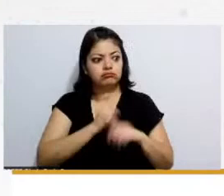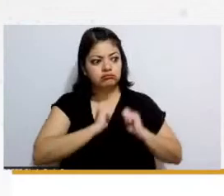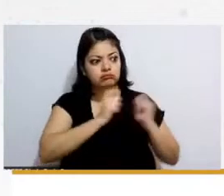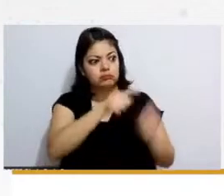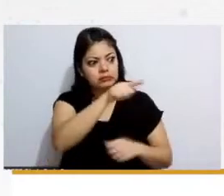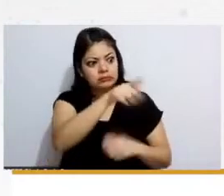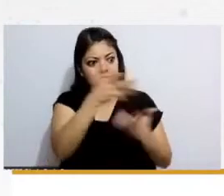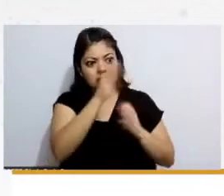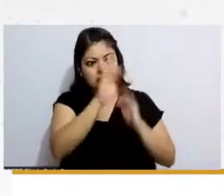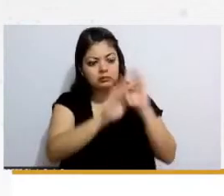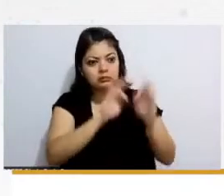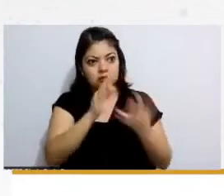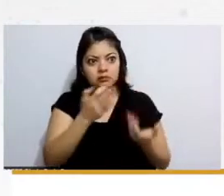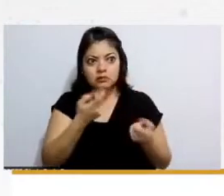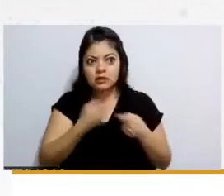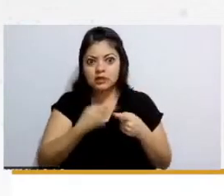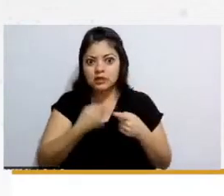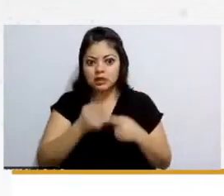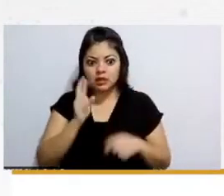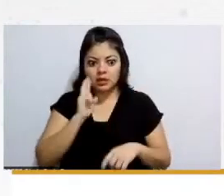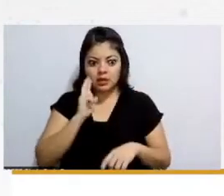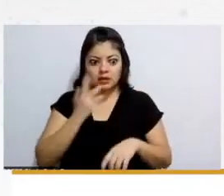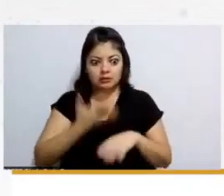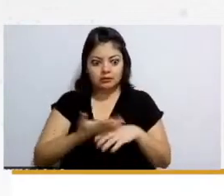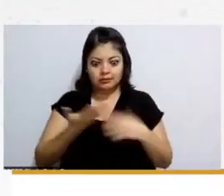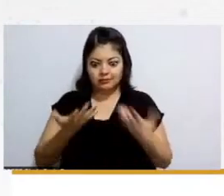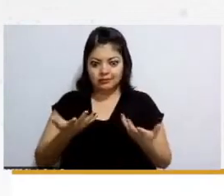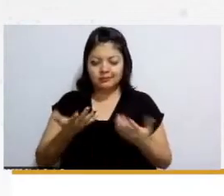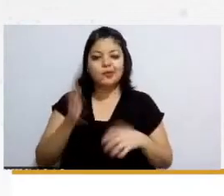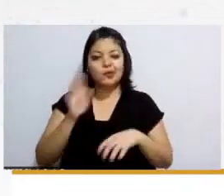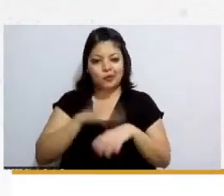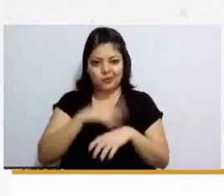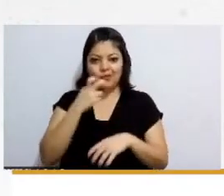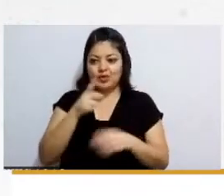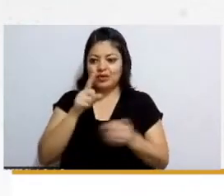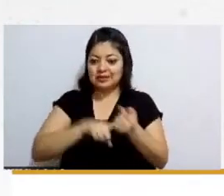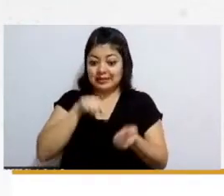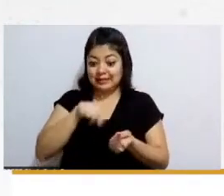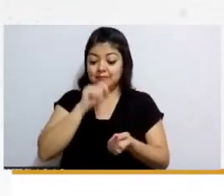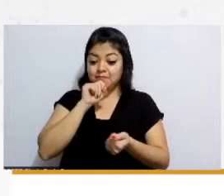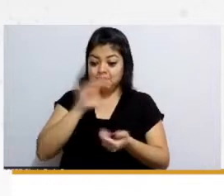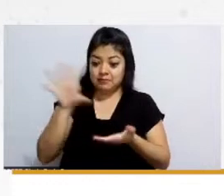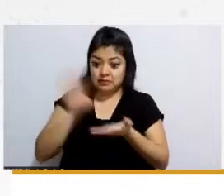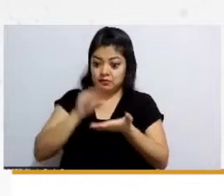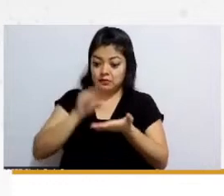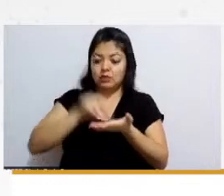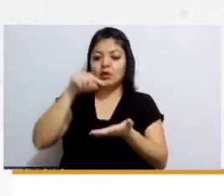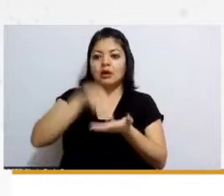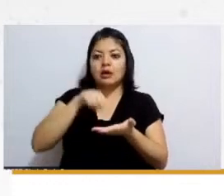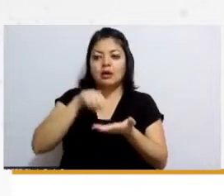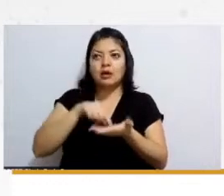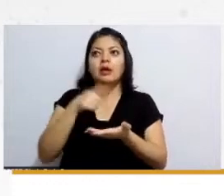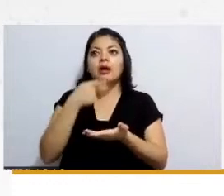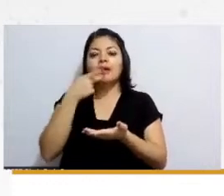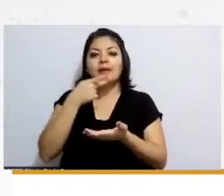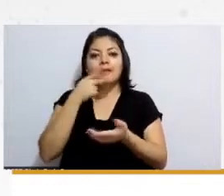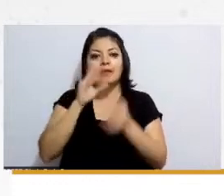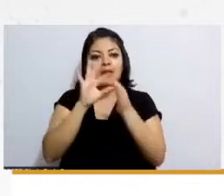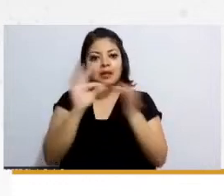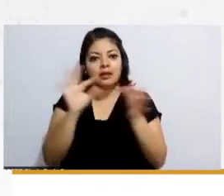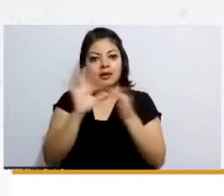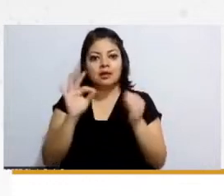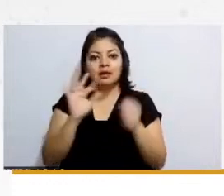en esta parte y que aquí en este cuaderno pues nos va explicando nos va platicando de varias casos